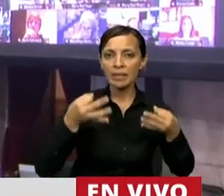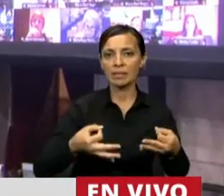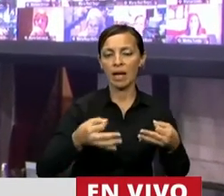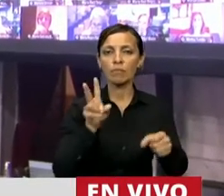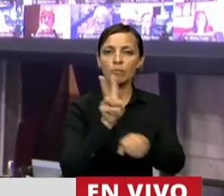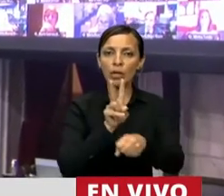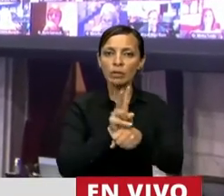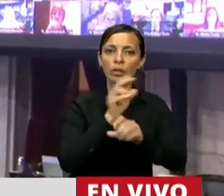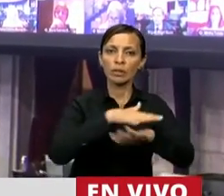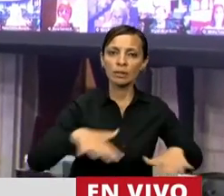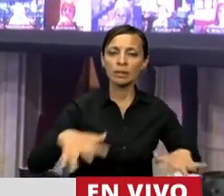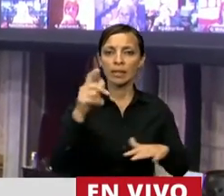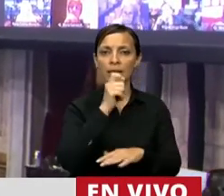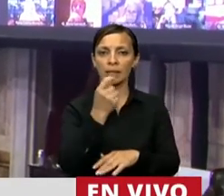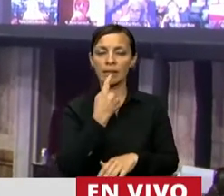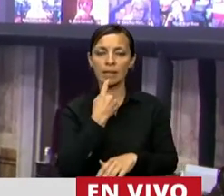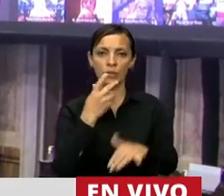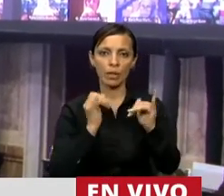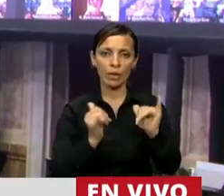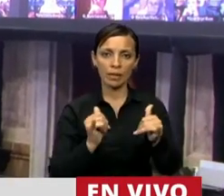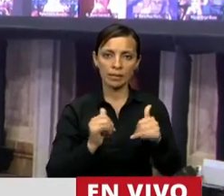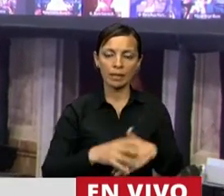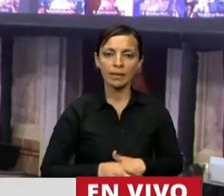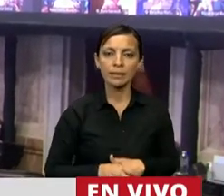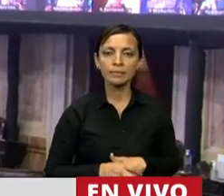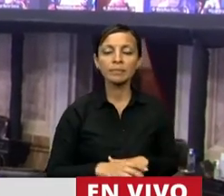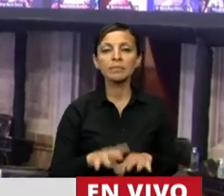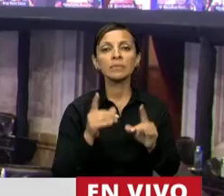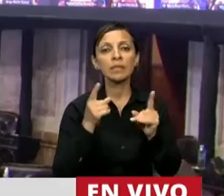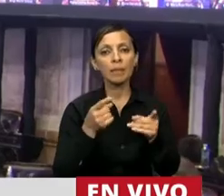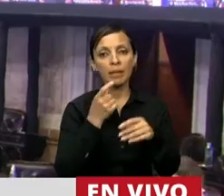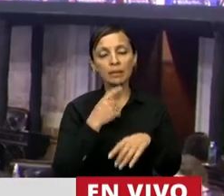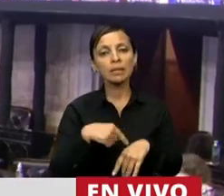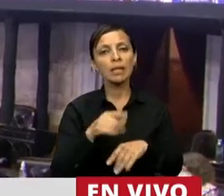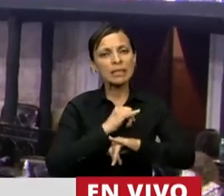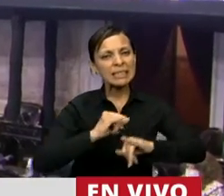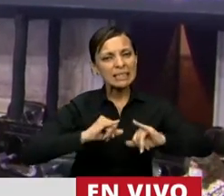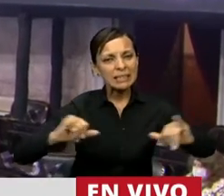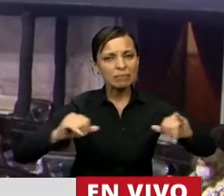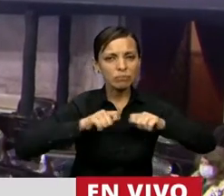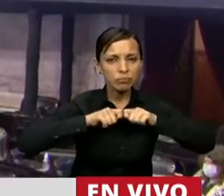niñas y niños y adolescentes. Diseñar campañas de discusión masiva.